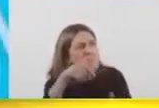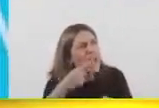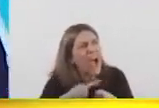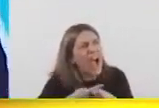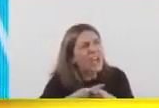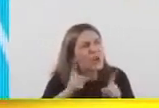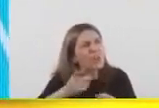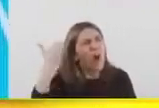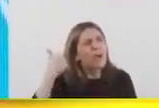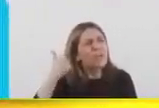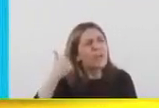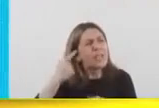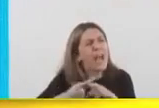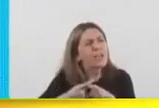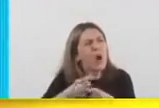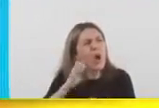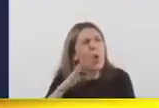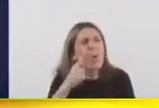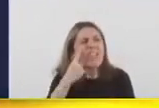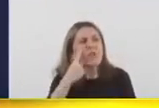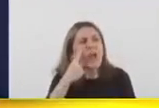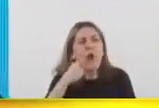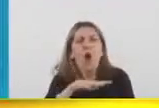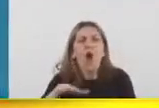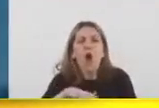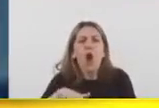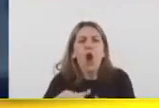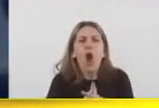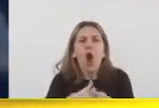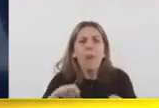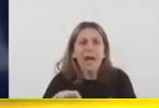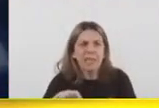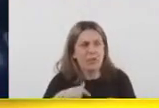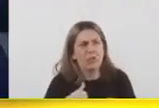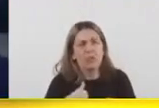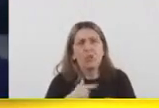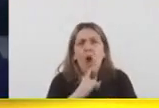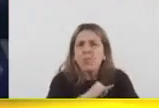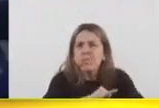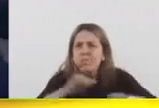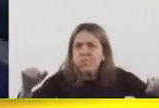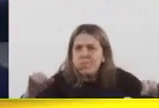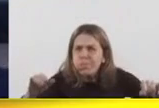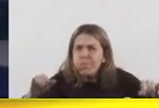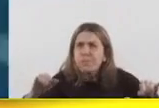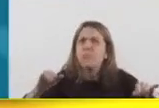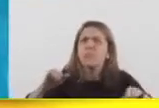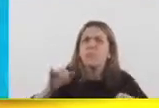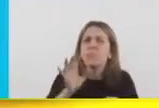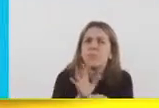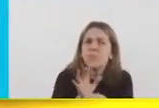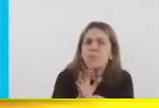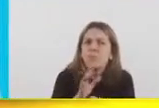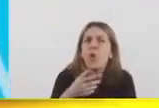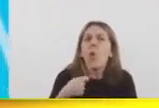hicimos en el Club Ituzangó de Lomas, donde yo le dije a la Argentina que los jubilados no iban